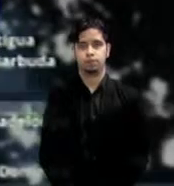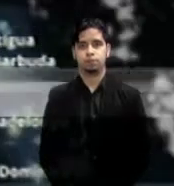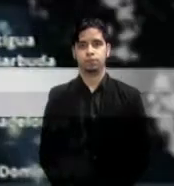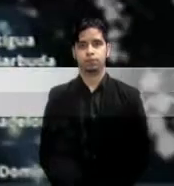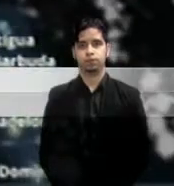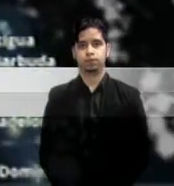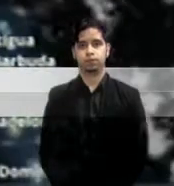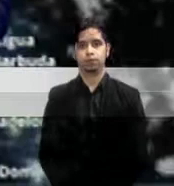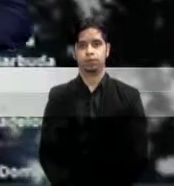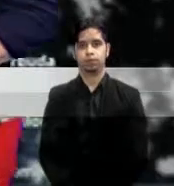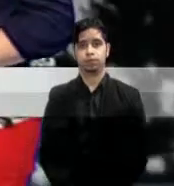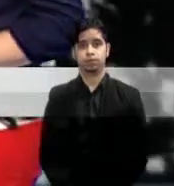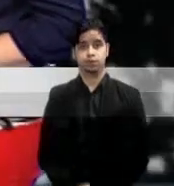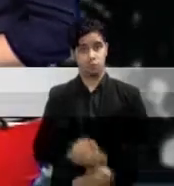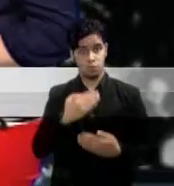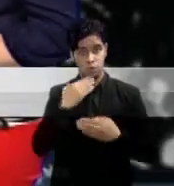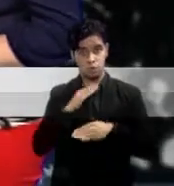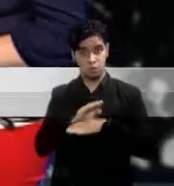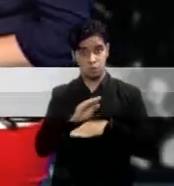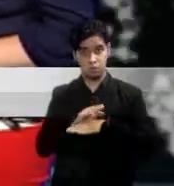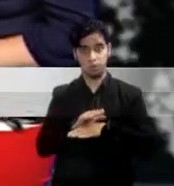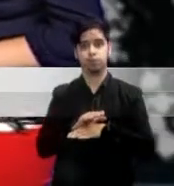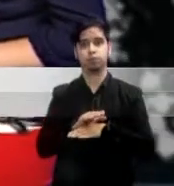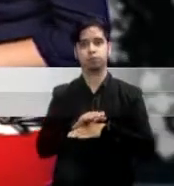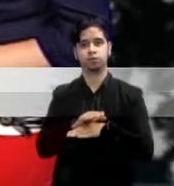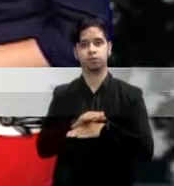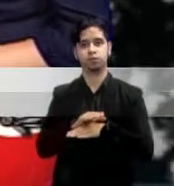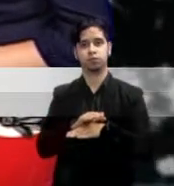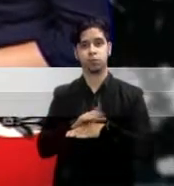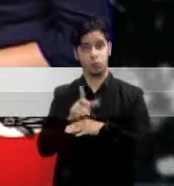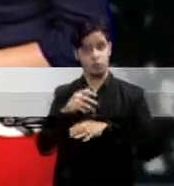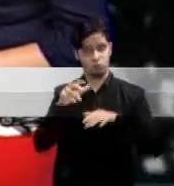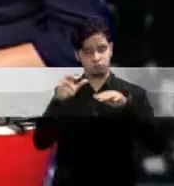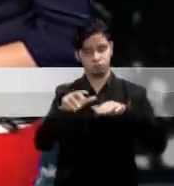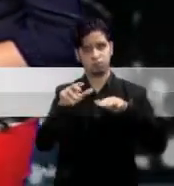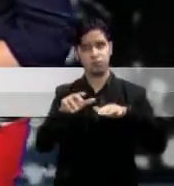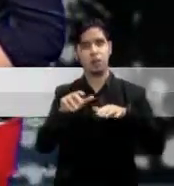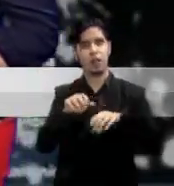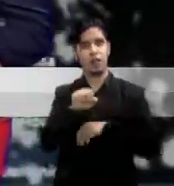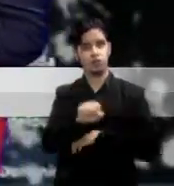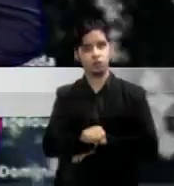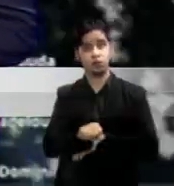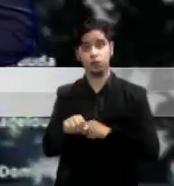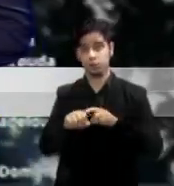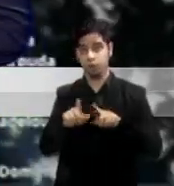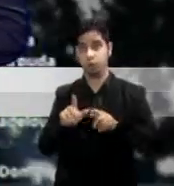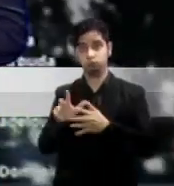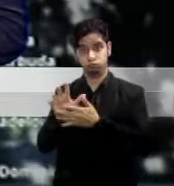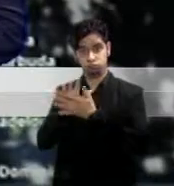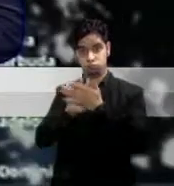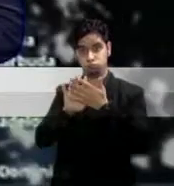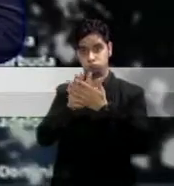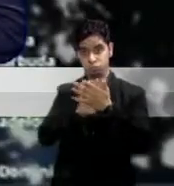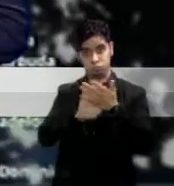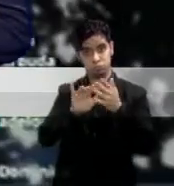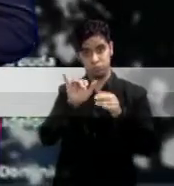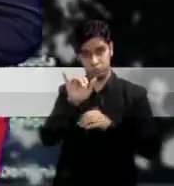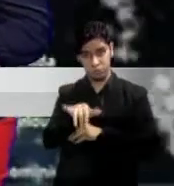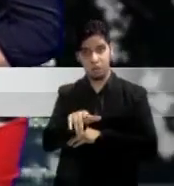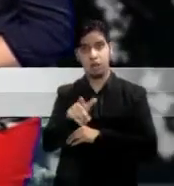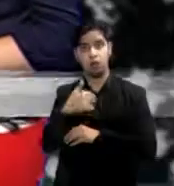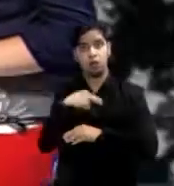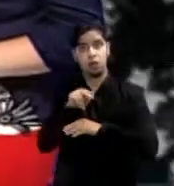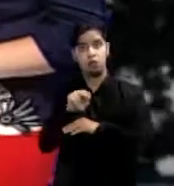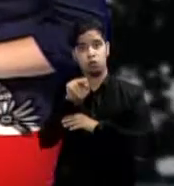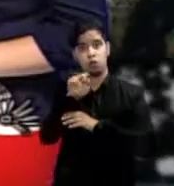Saludos, buenas tardes. Esta mañana tuvimos algunos aguaceros para la zona sur, pero bastante nubosidad persiste en la zona noroeste de la isla.